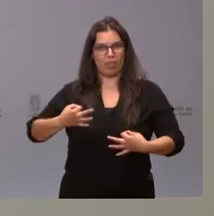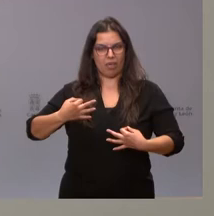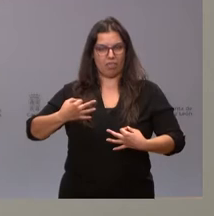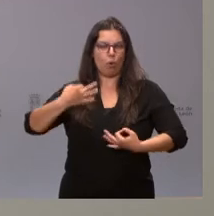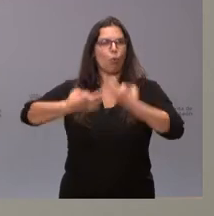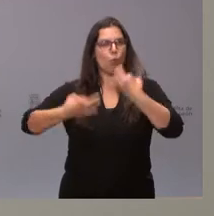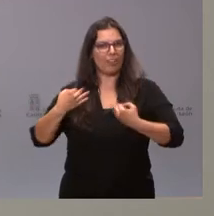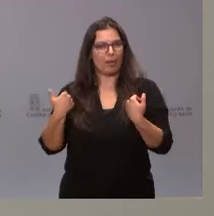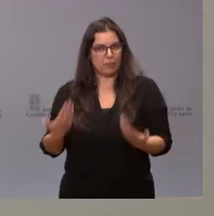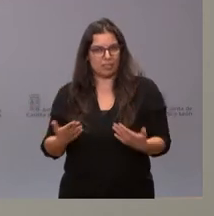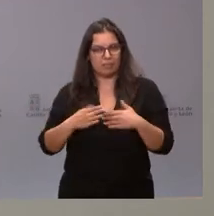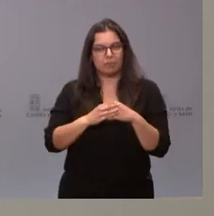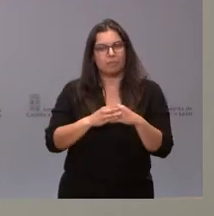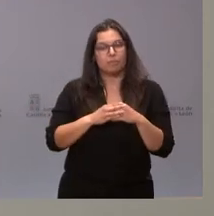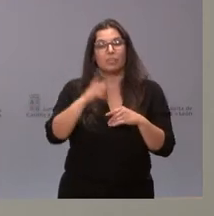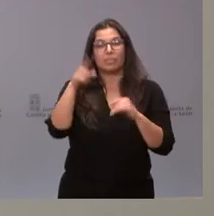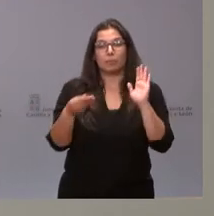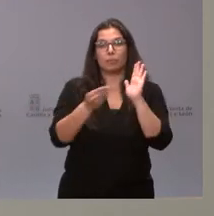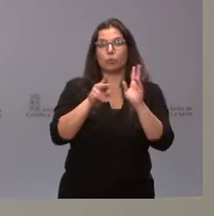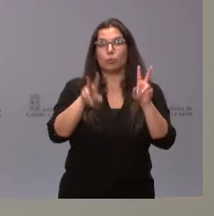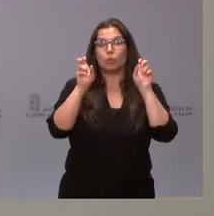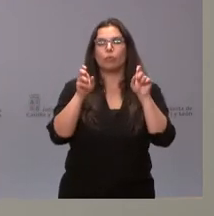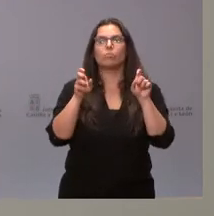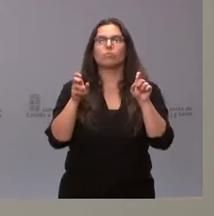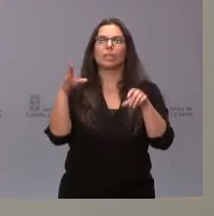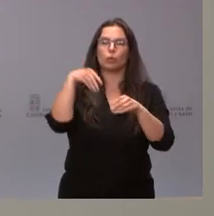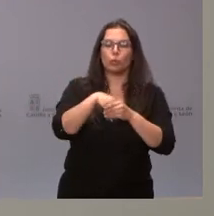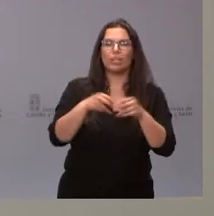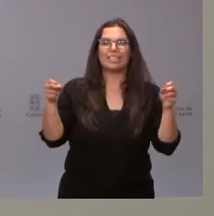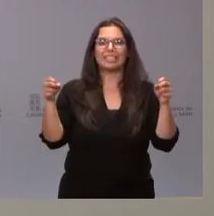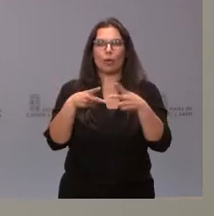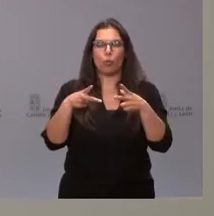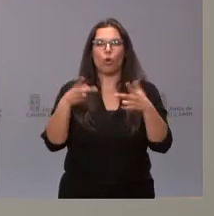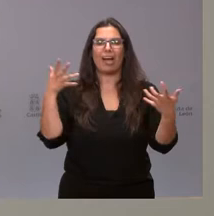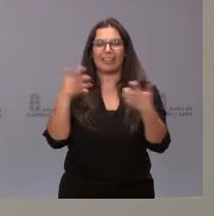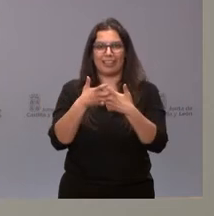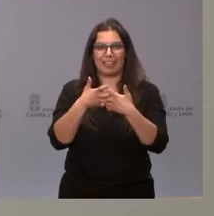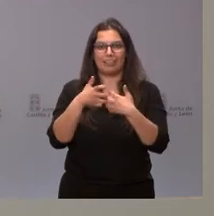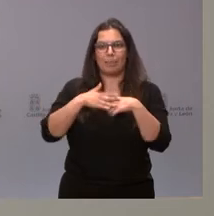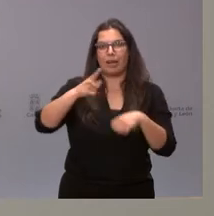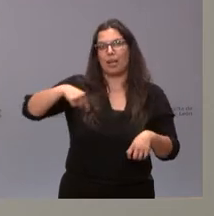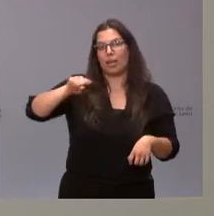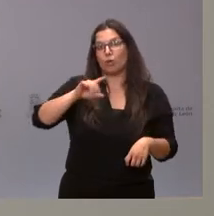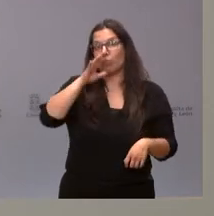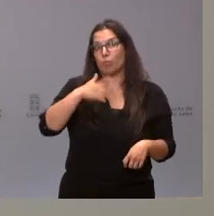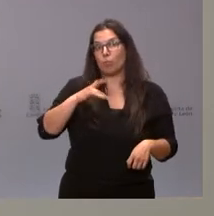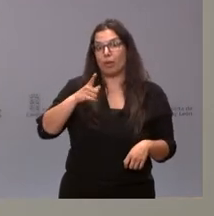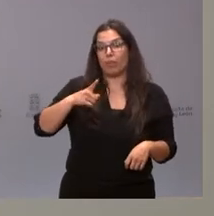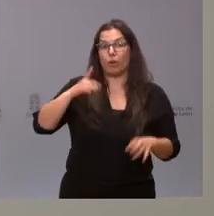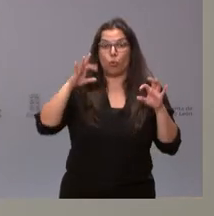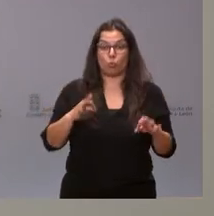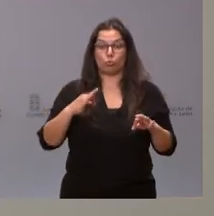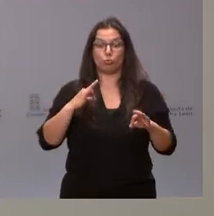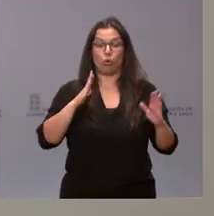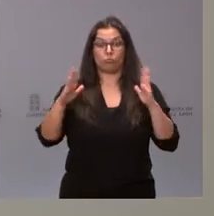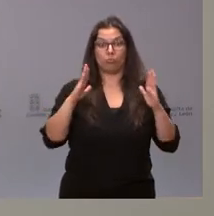que establece como novedad un seguro de accidentes para los mismos, no solo por lo que les pueda pasar durante el ejercicio